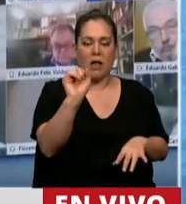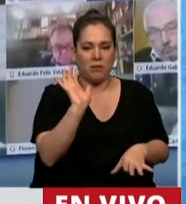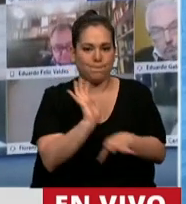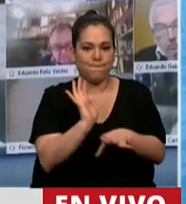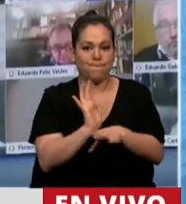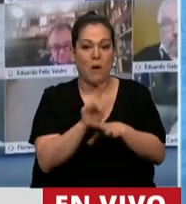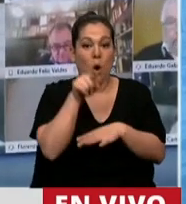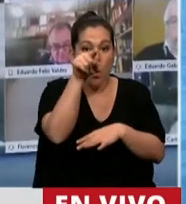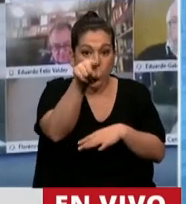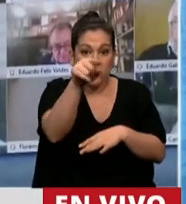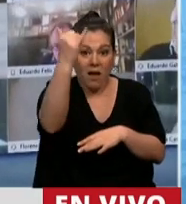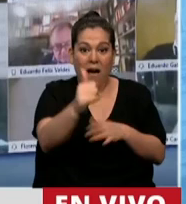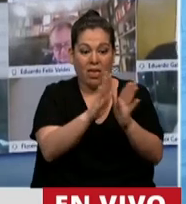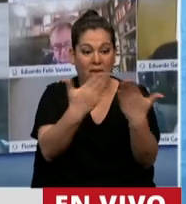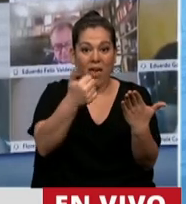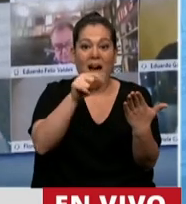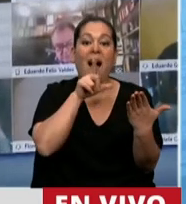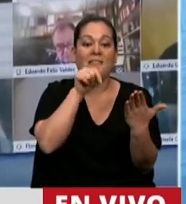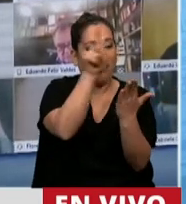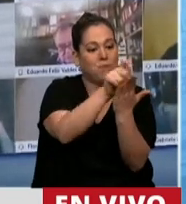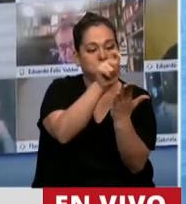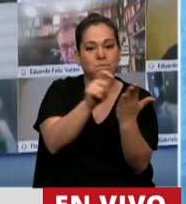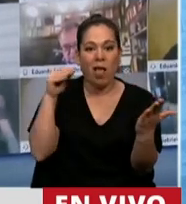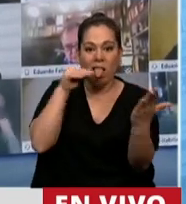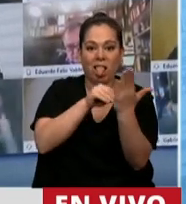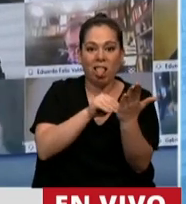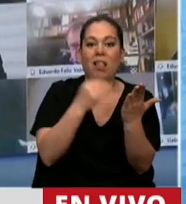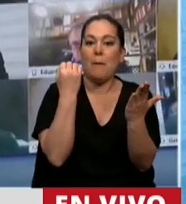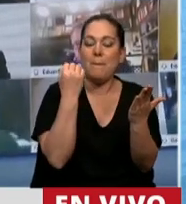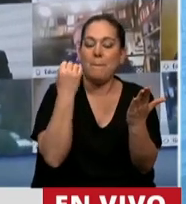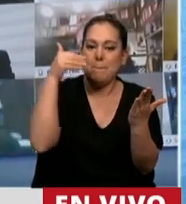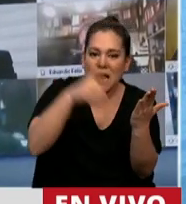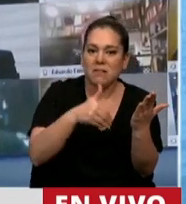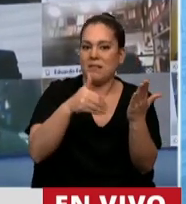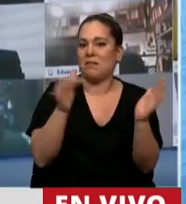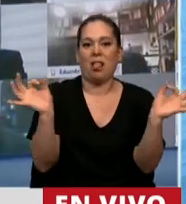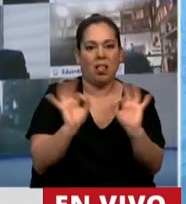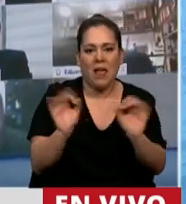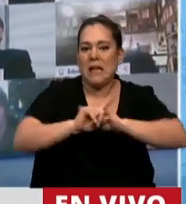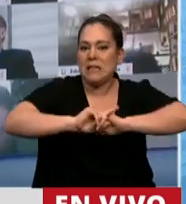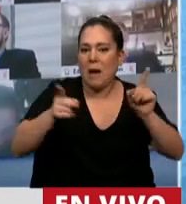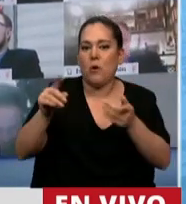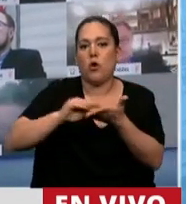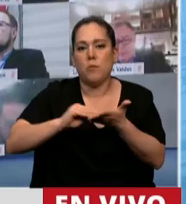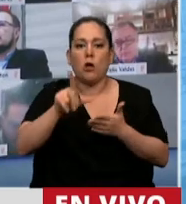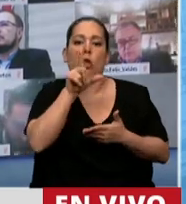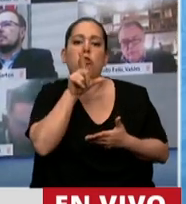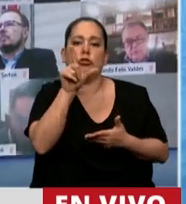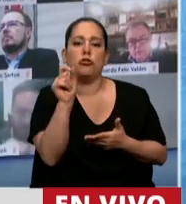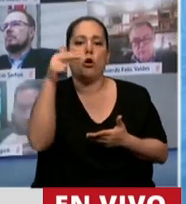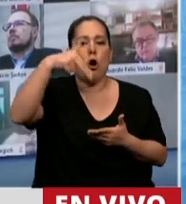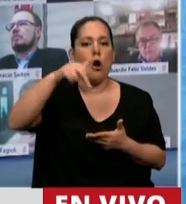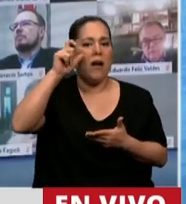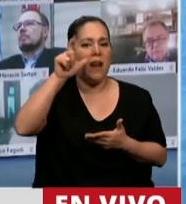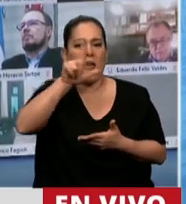en el acta que tiene ahí, yo no figuro como presente, como tampoco figura como presente el diputado Toneli, que está a mi